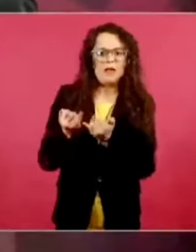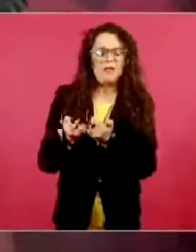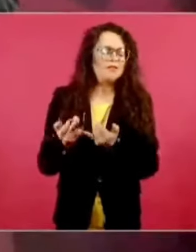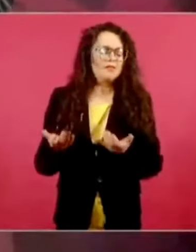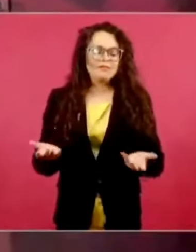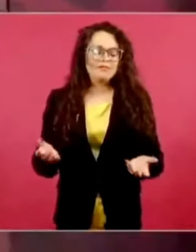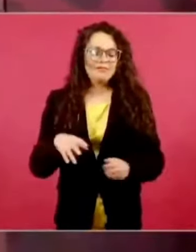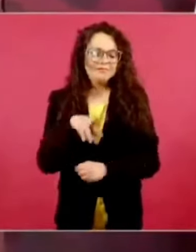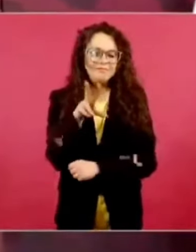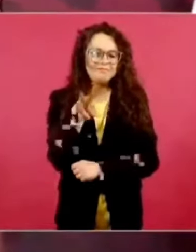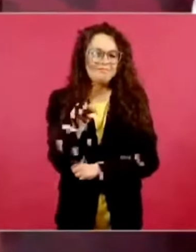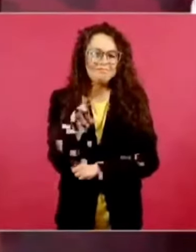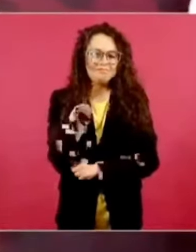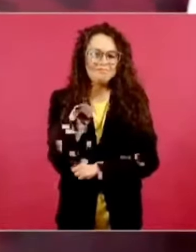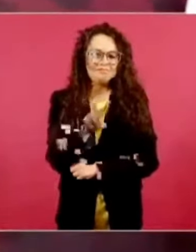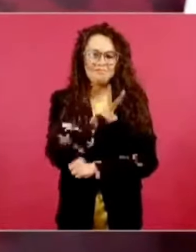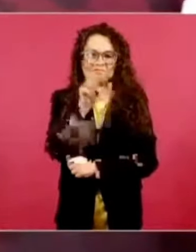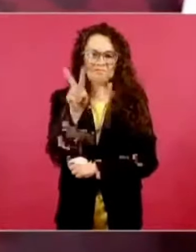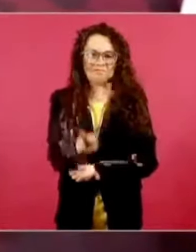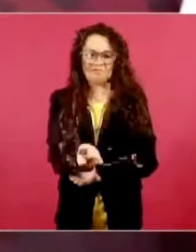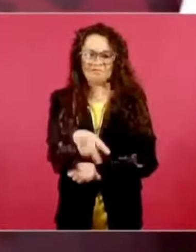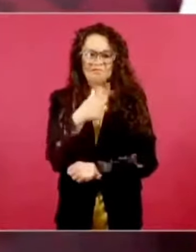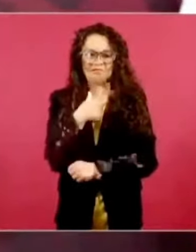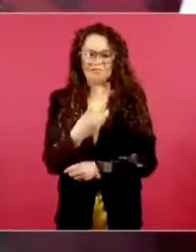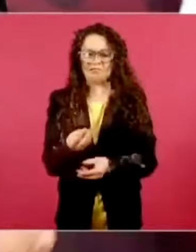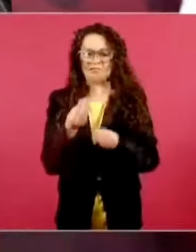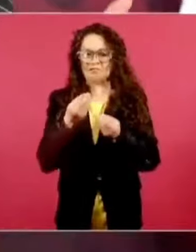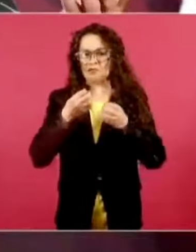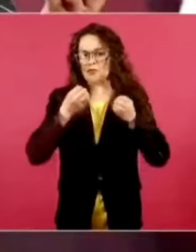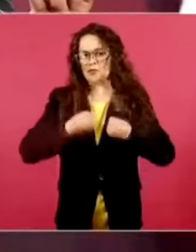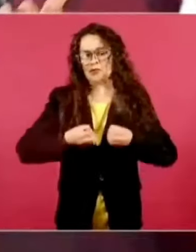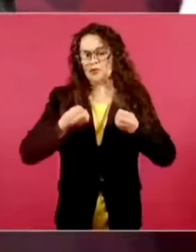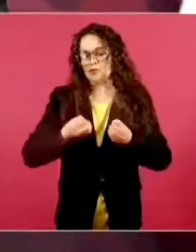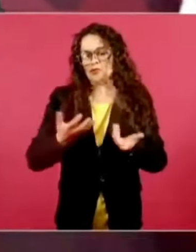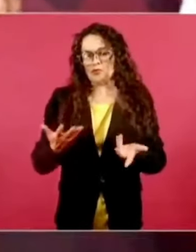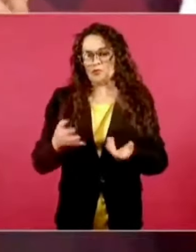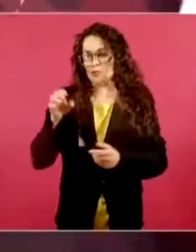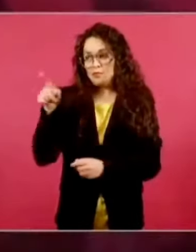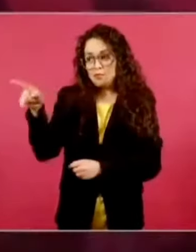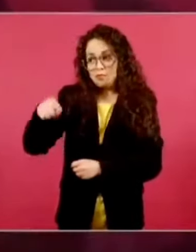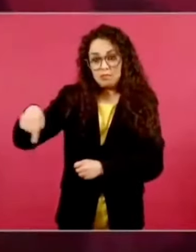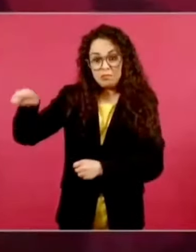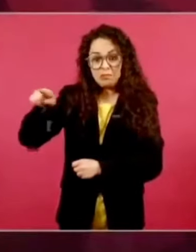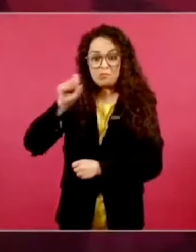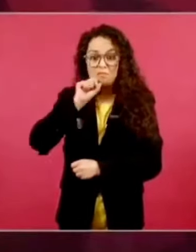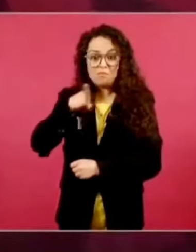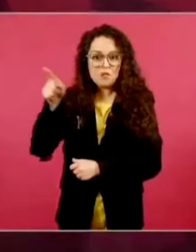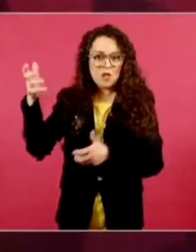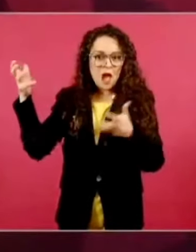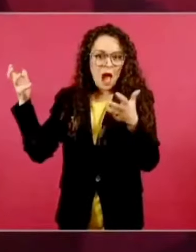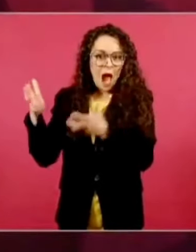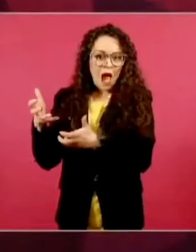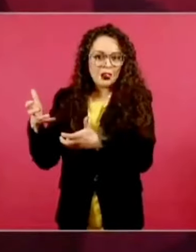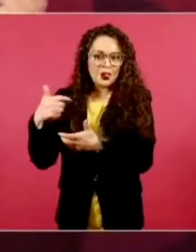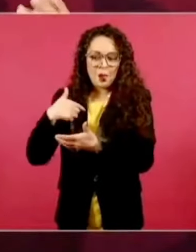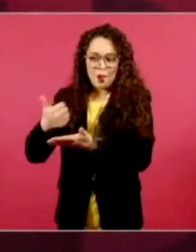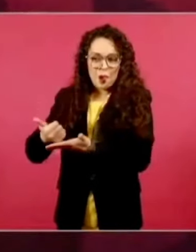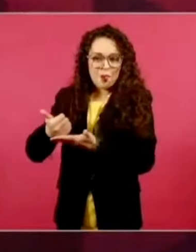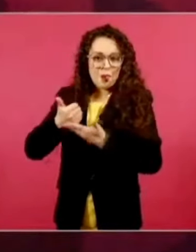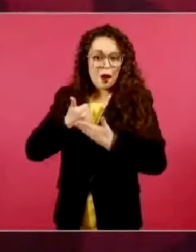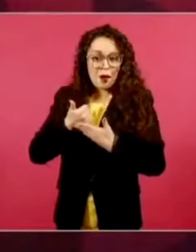En el estricto, ellos mismos nos ayudan,